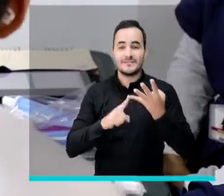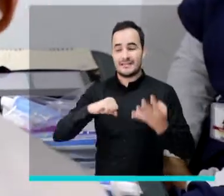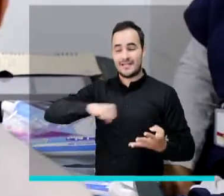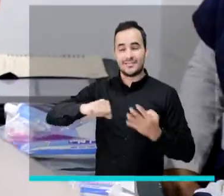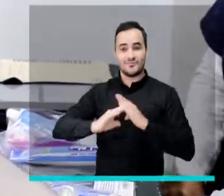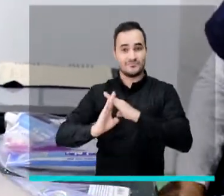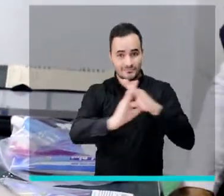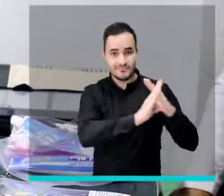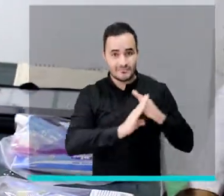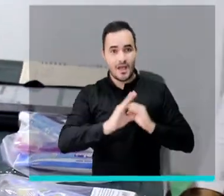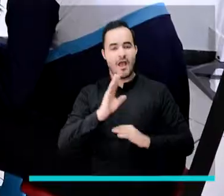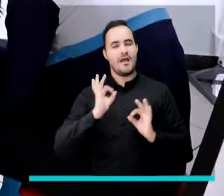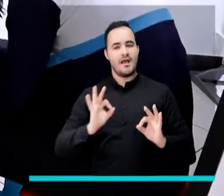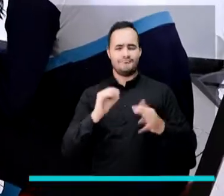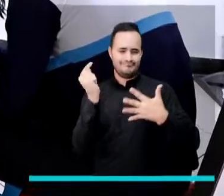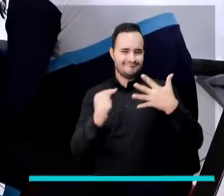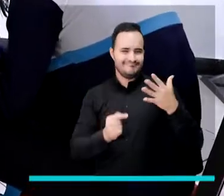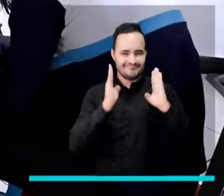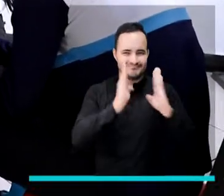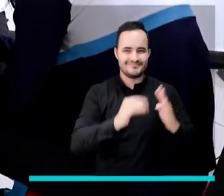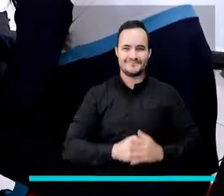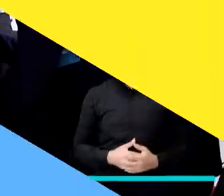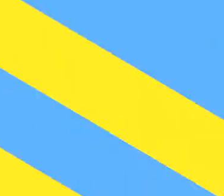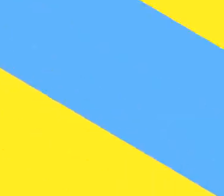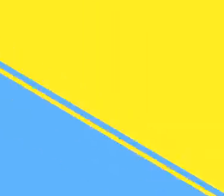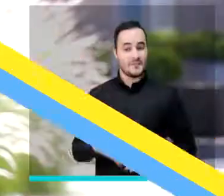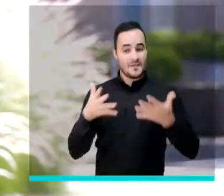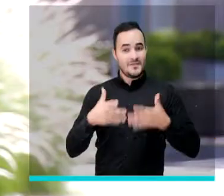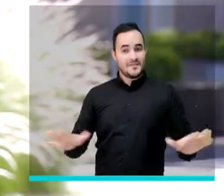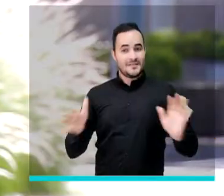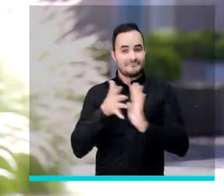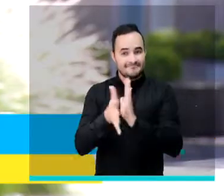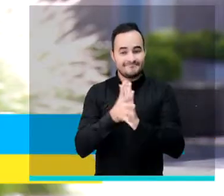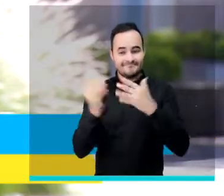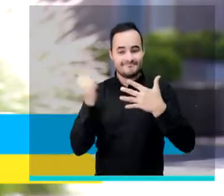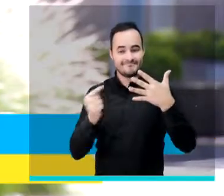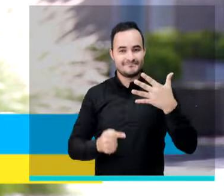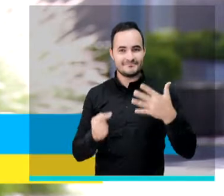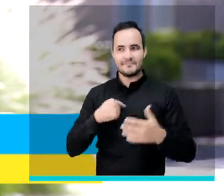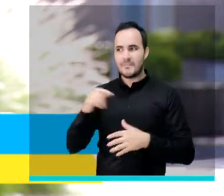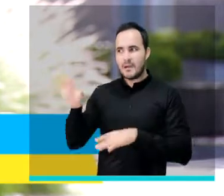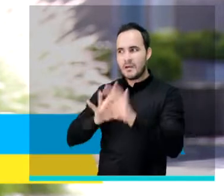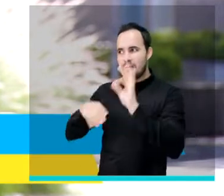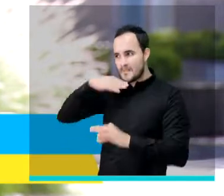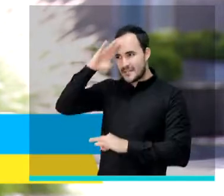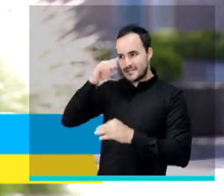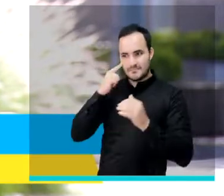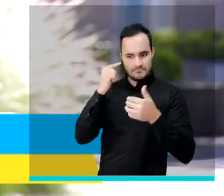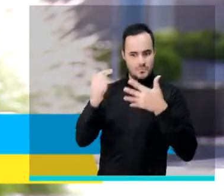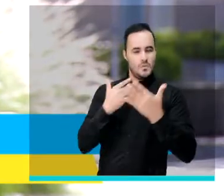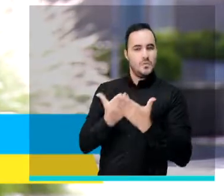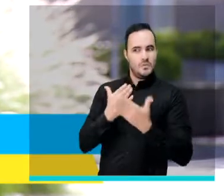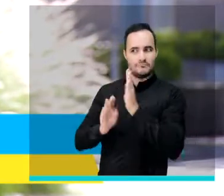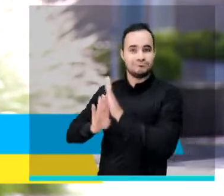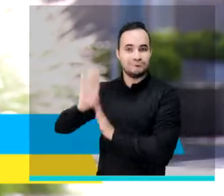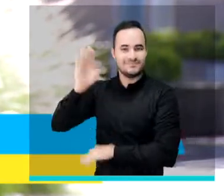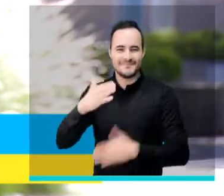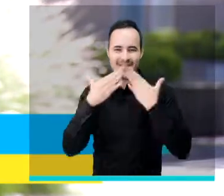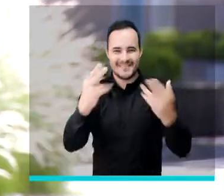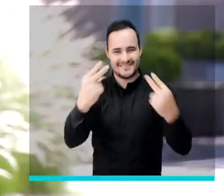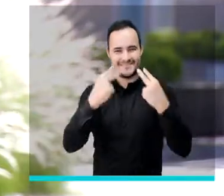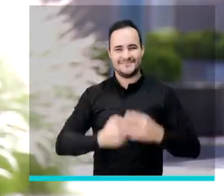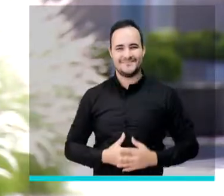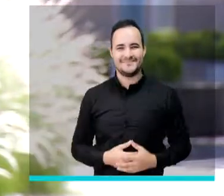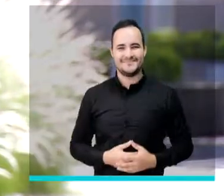convivencia, protección de derechos, entre otros. Así termina esta misión en la que les contamos cómo avanza nuestra Medellín Futuro.